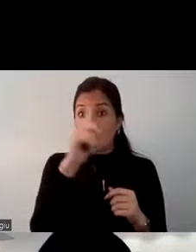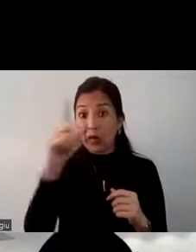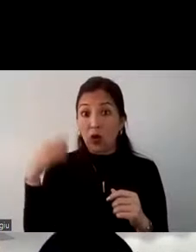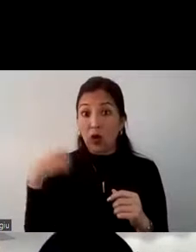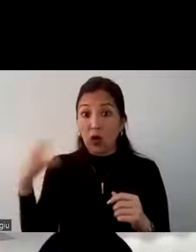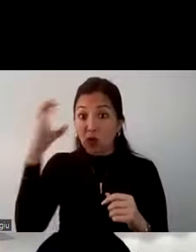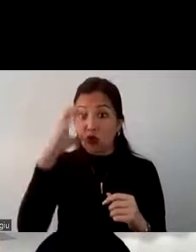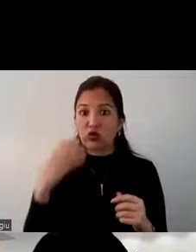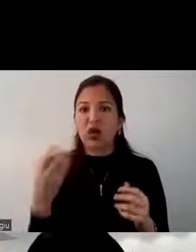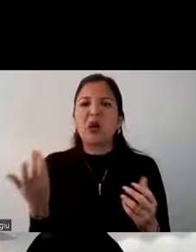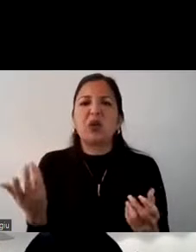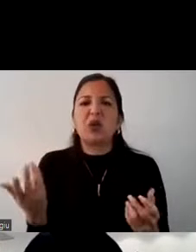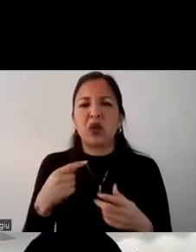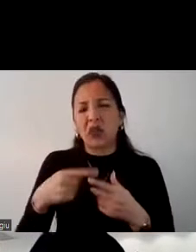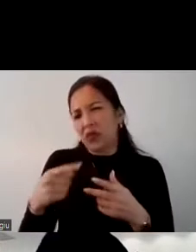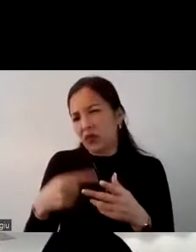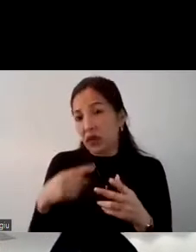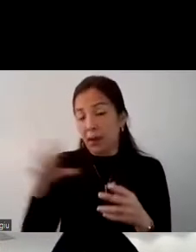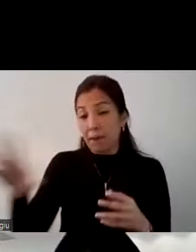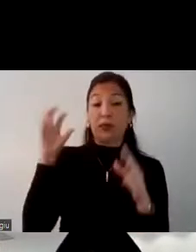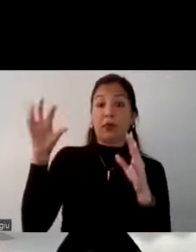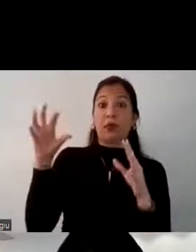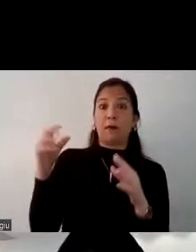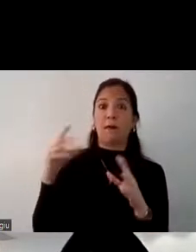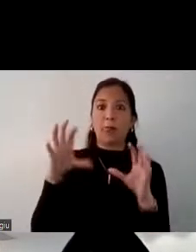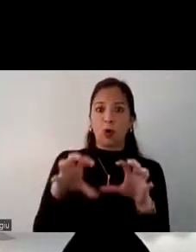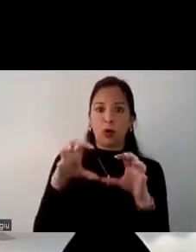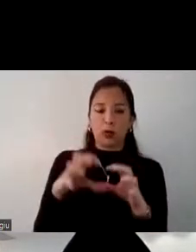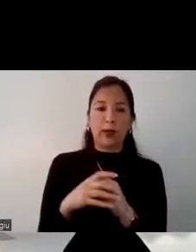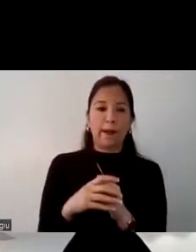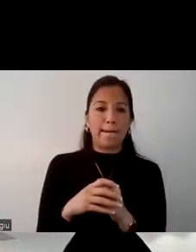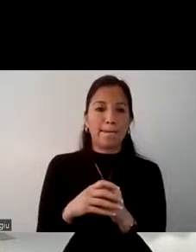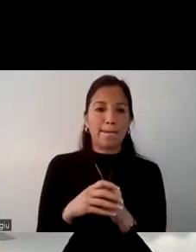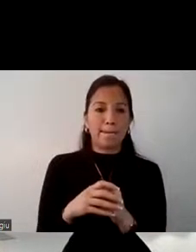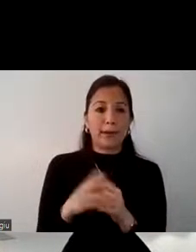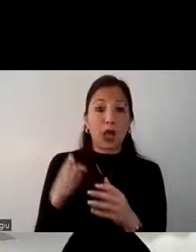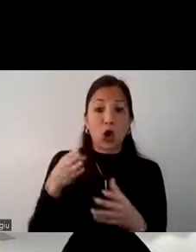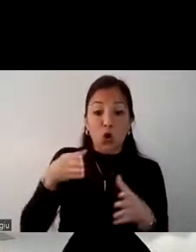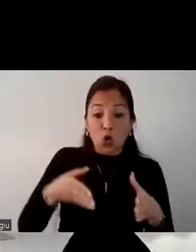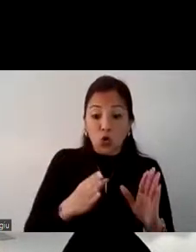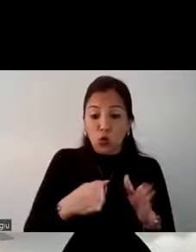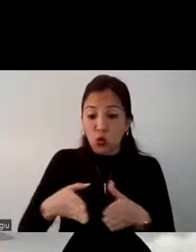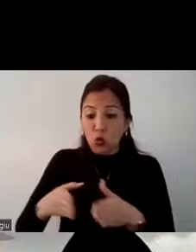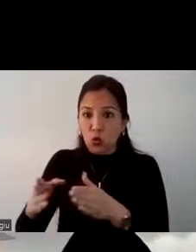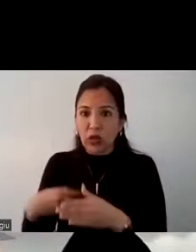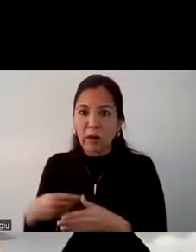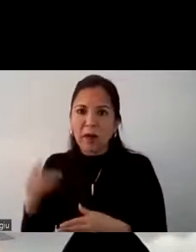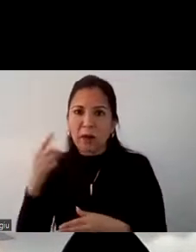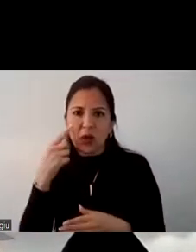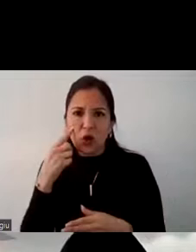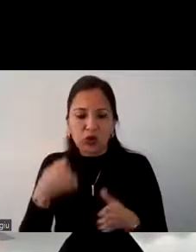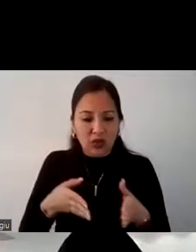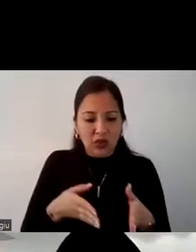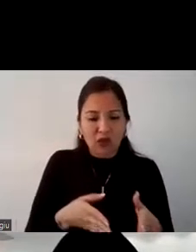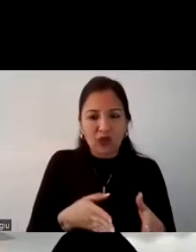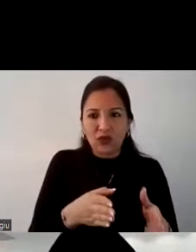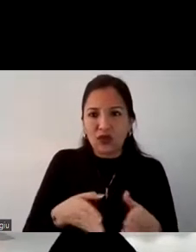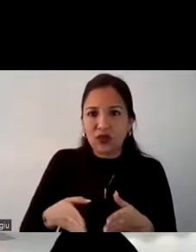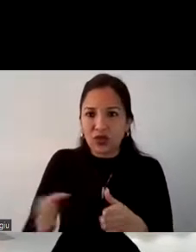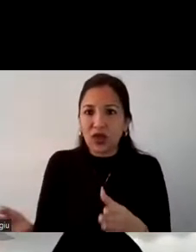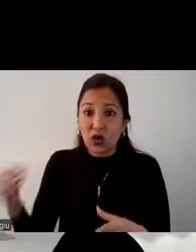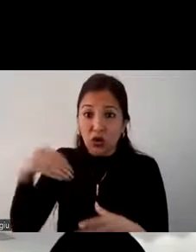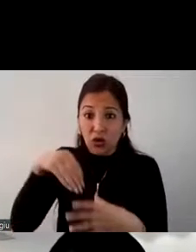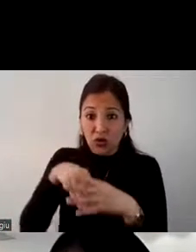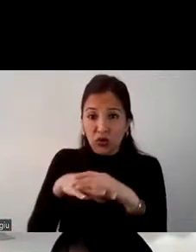promoción diferente que pueda impactar en esos grupos destacar rutas icónicas para realizar por tierra a través de la inclusión de